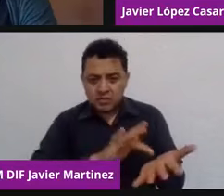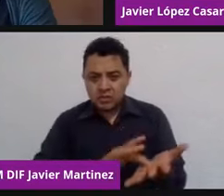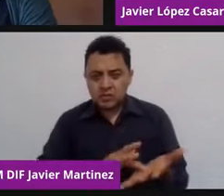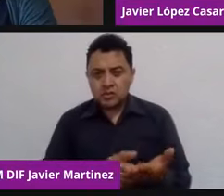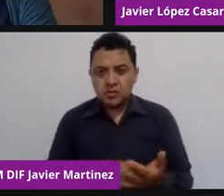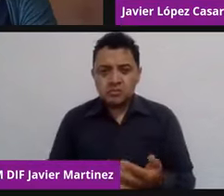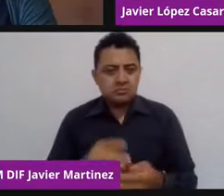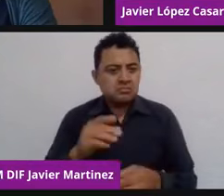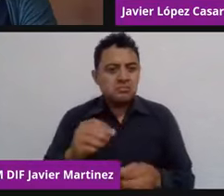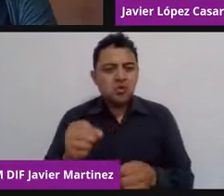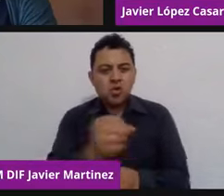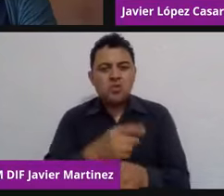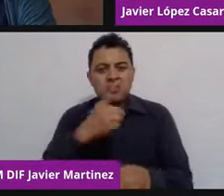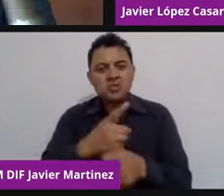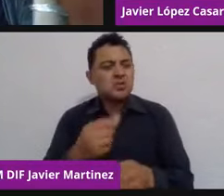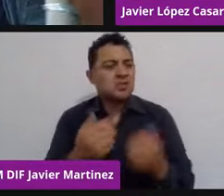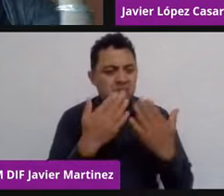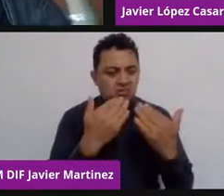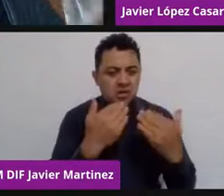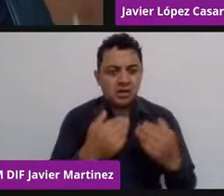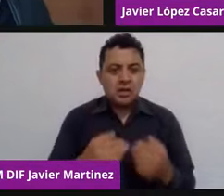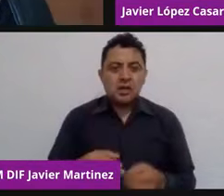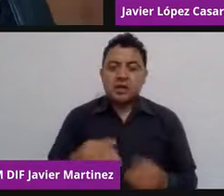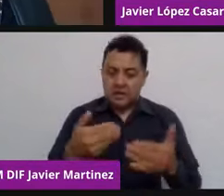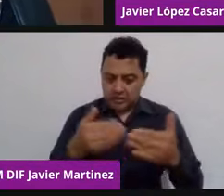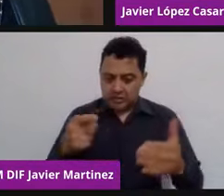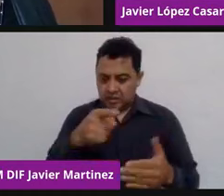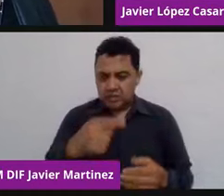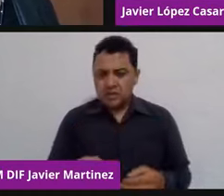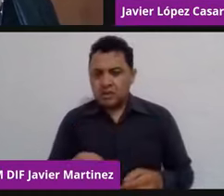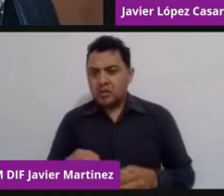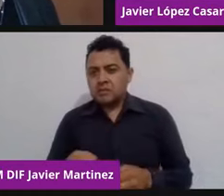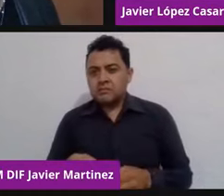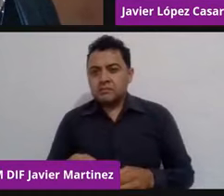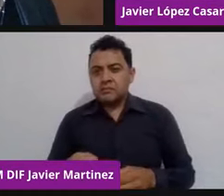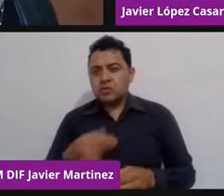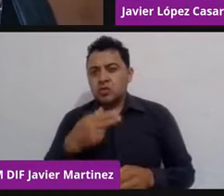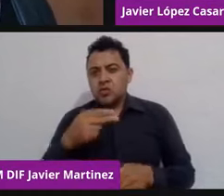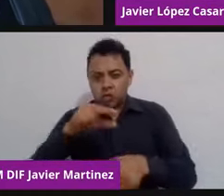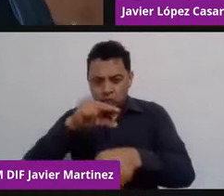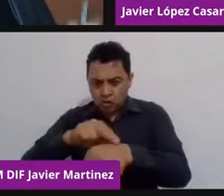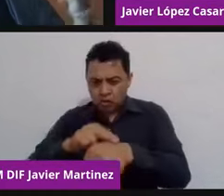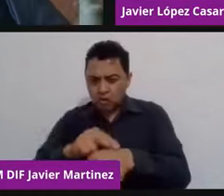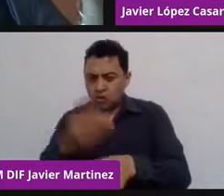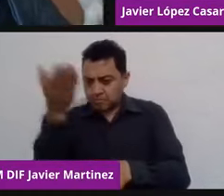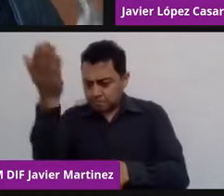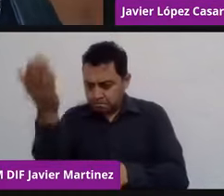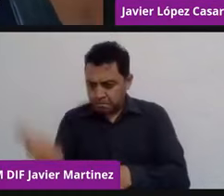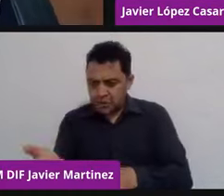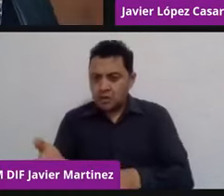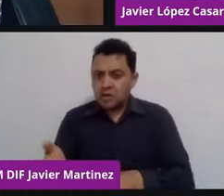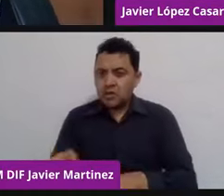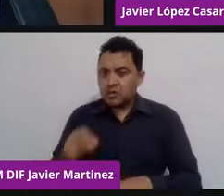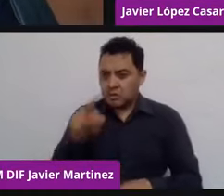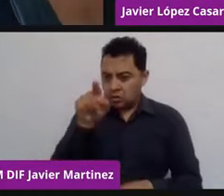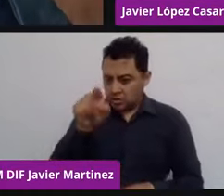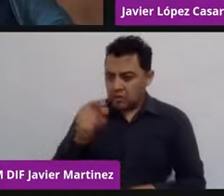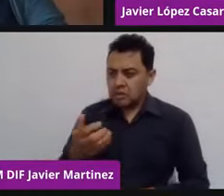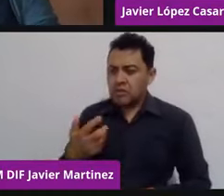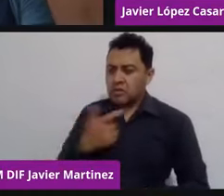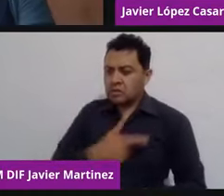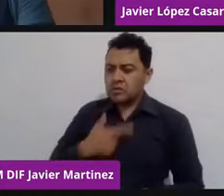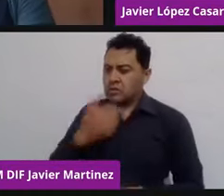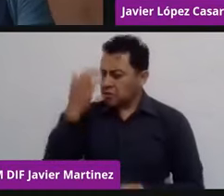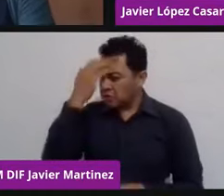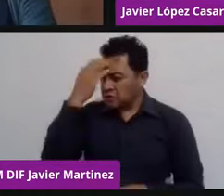de darle vida, pero él nos platicaba y yo creo que te va a encantar conocerle, van a ser un match tremendo, amante también tremendamente de